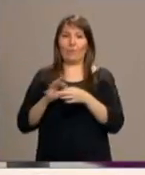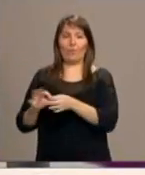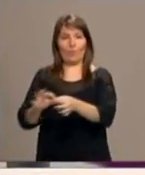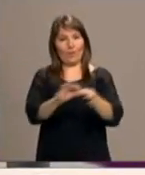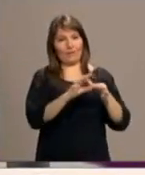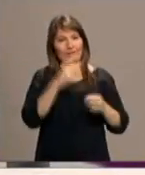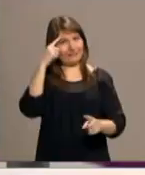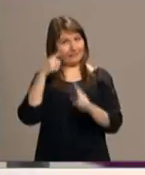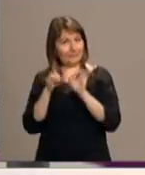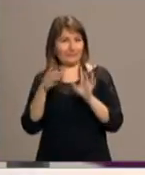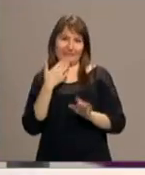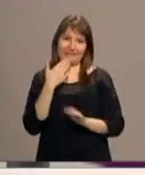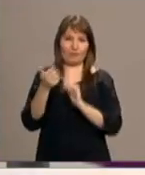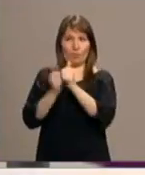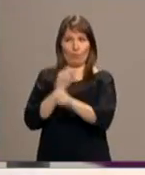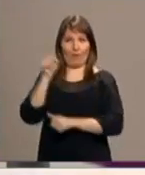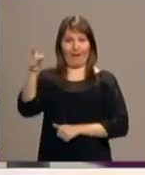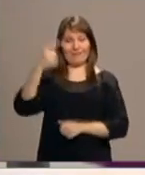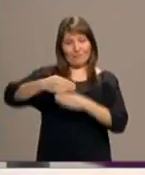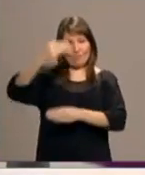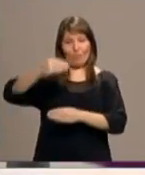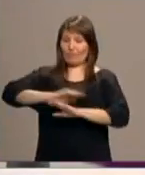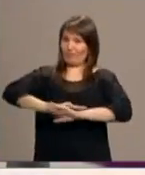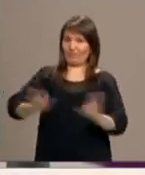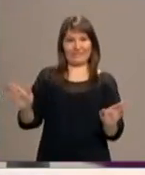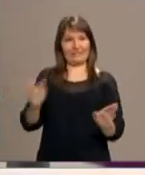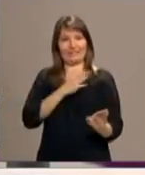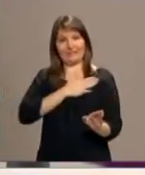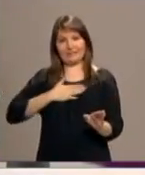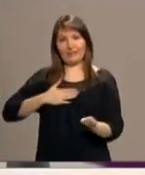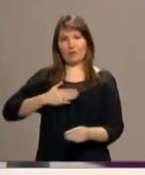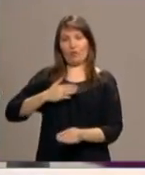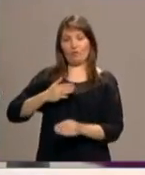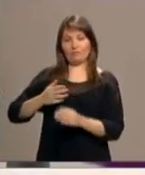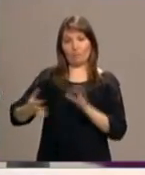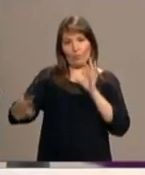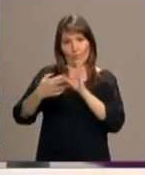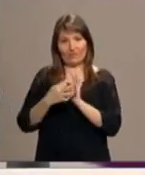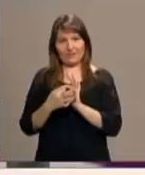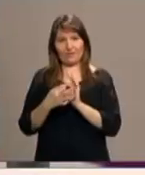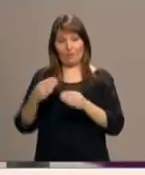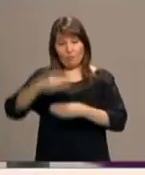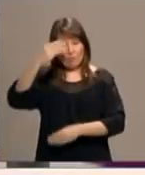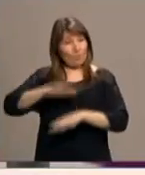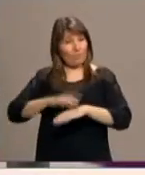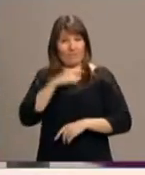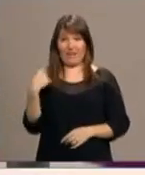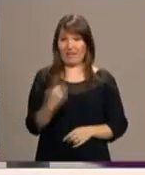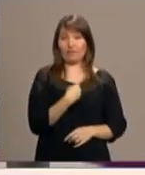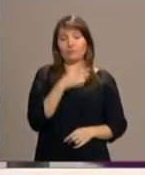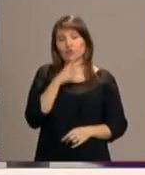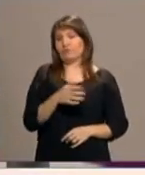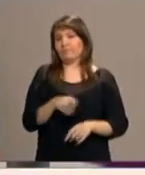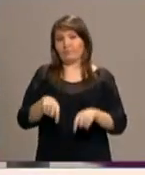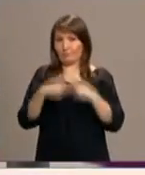esa idea de quitar ese muro de separación entre nosotros, que se creó por nuestros pecados, sobre todo. Y